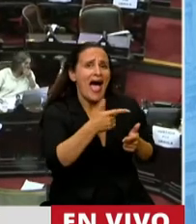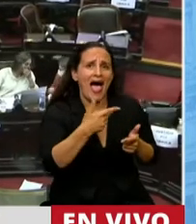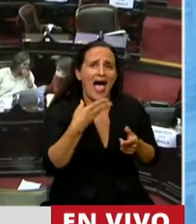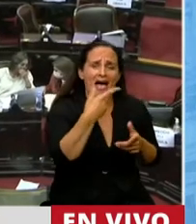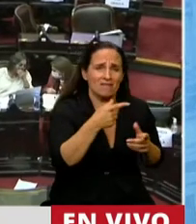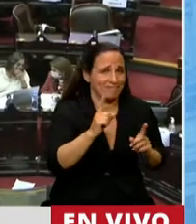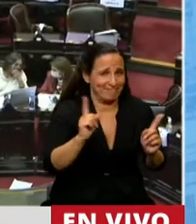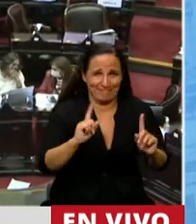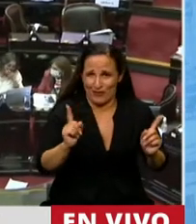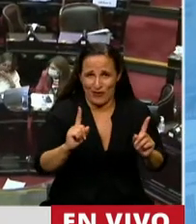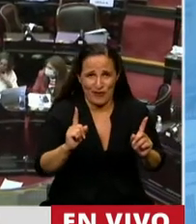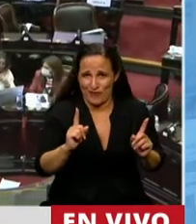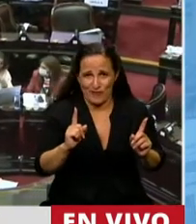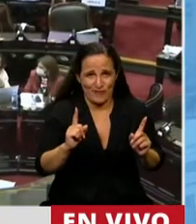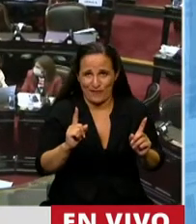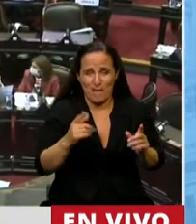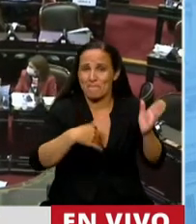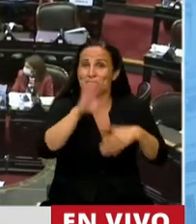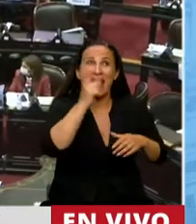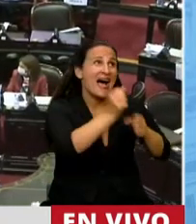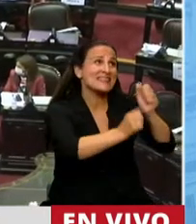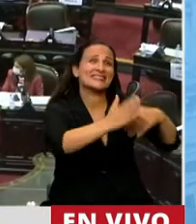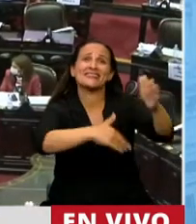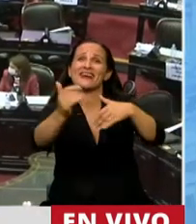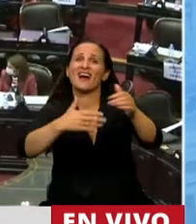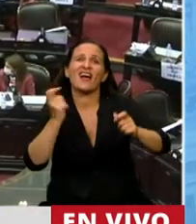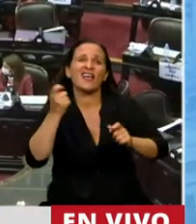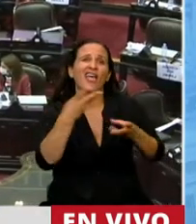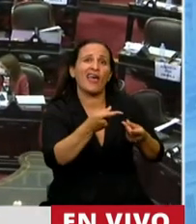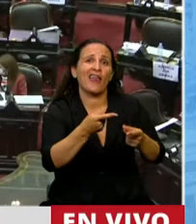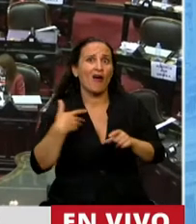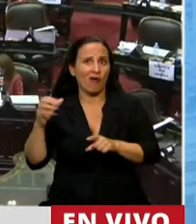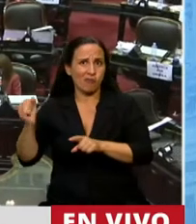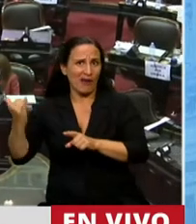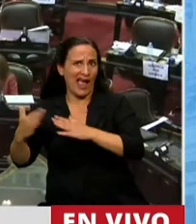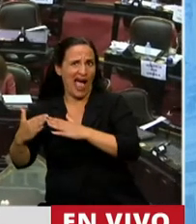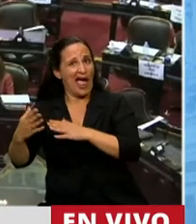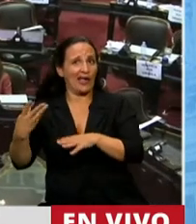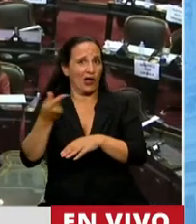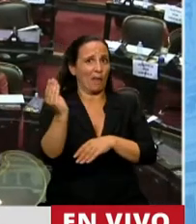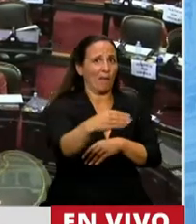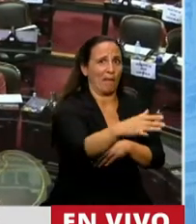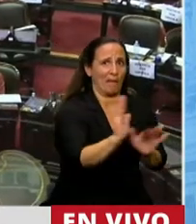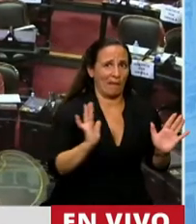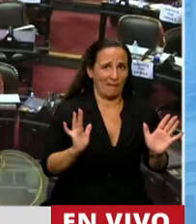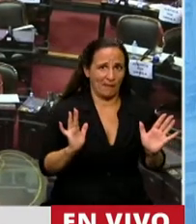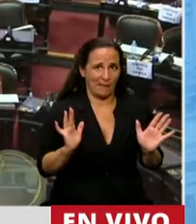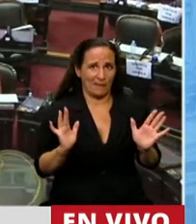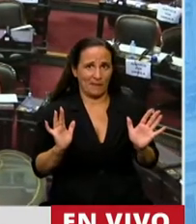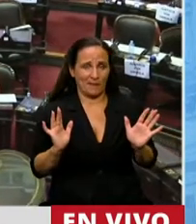nueva, sino que se destina fundamentalmente a personas que ya tienen vivienda o, por supuesto,